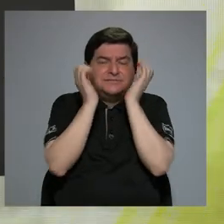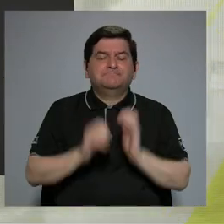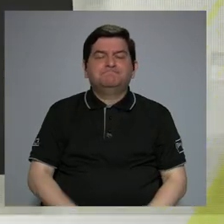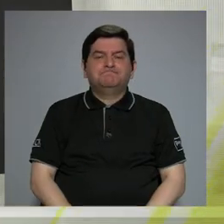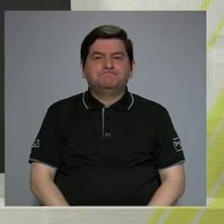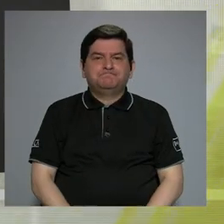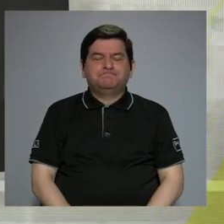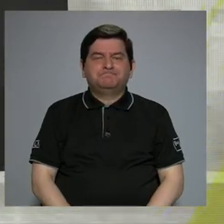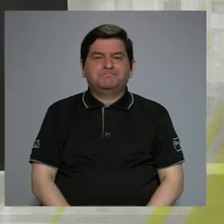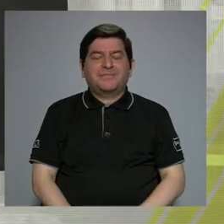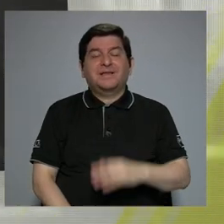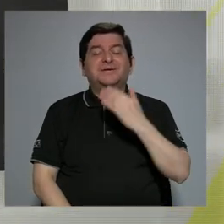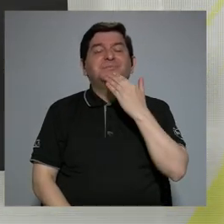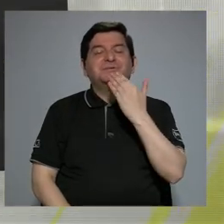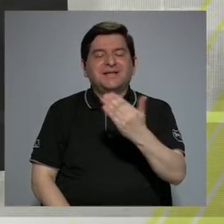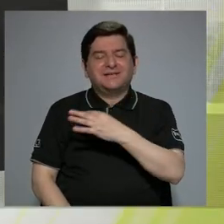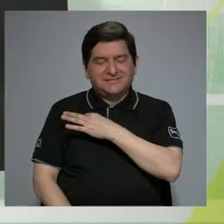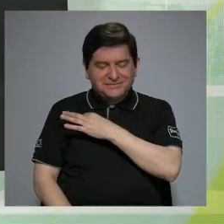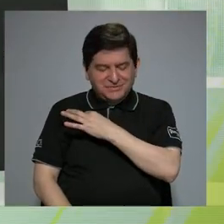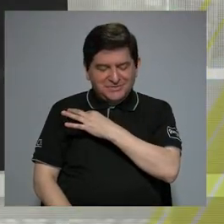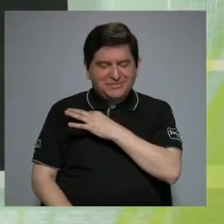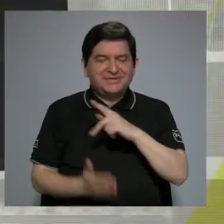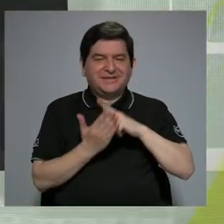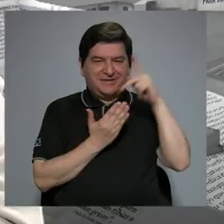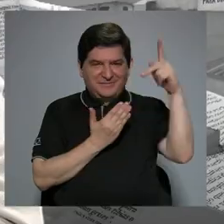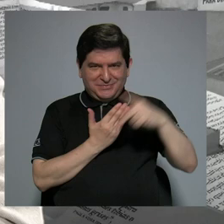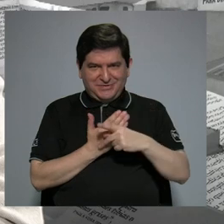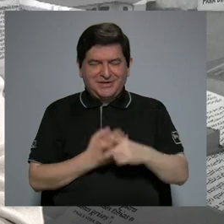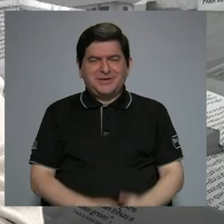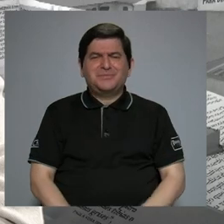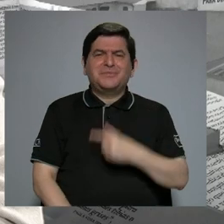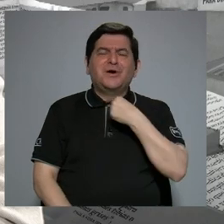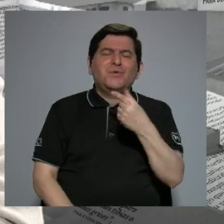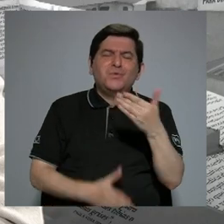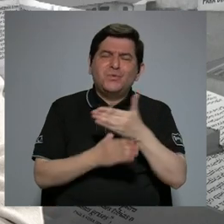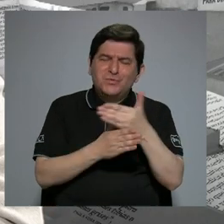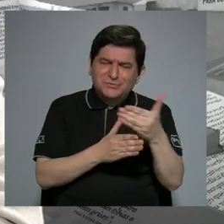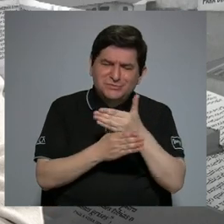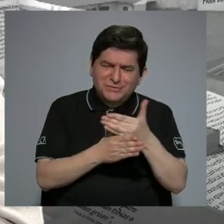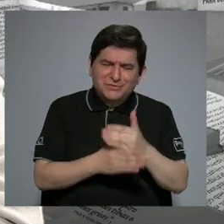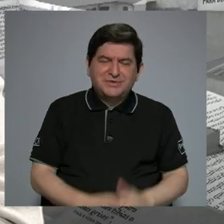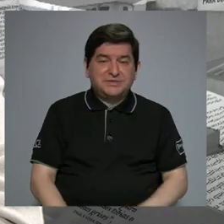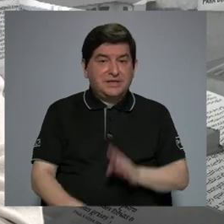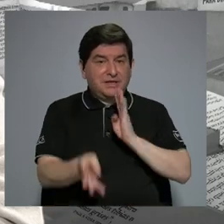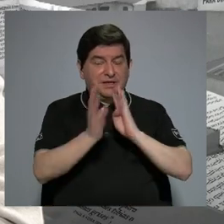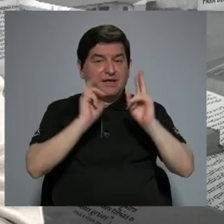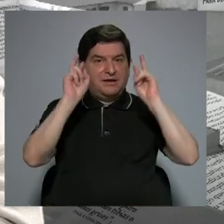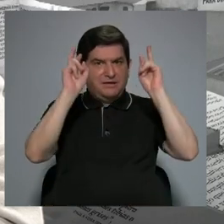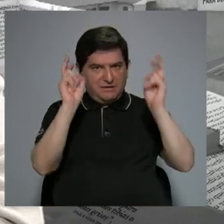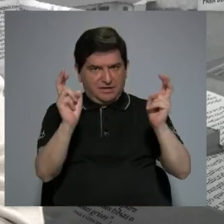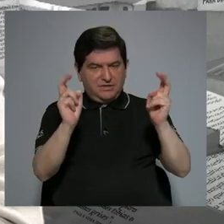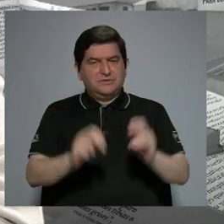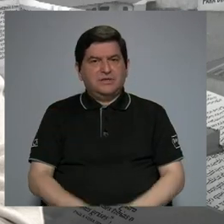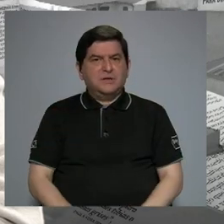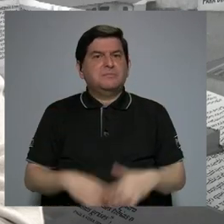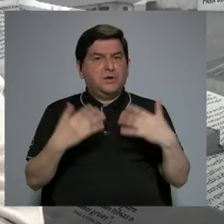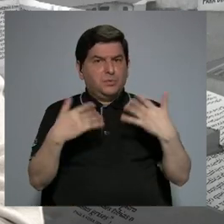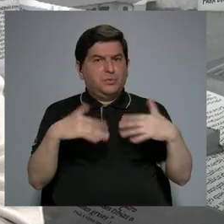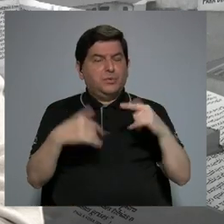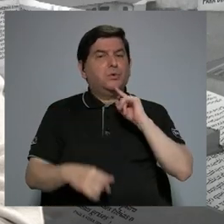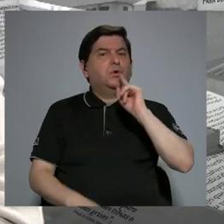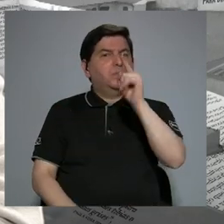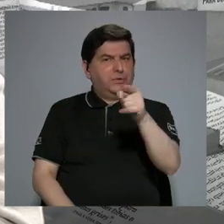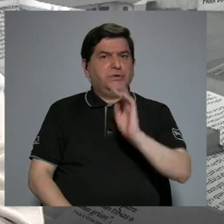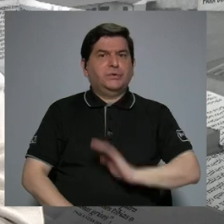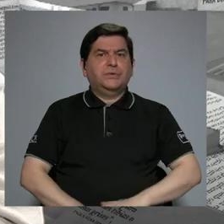Sí, bueno, muchas gracias por la invitación al programa. Es un gusto compartir con ustedes y hablar de un tema que pues se las trae, como usted lo